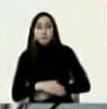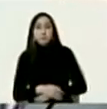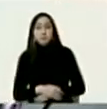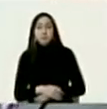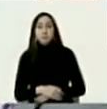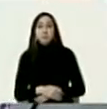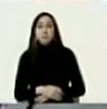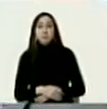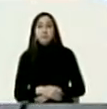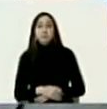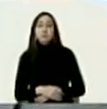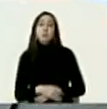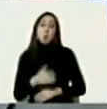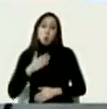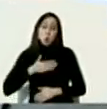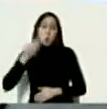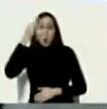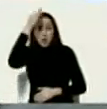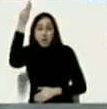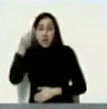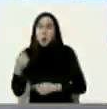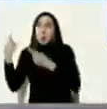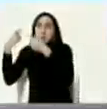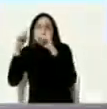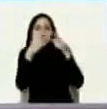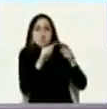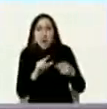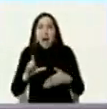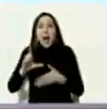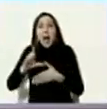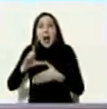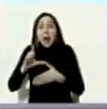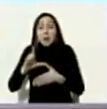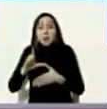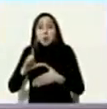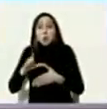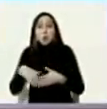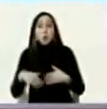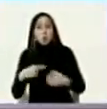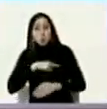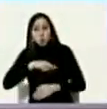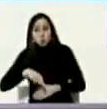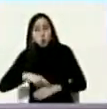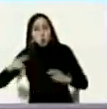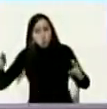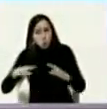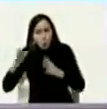y creo que en la diversidad de América Latina vamos reencontrando el camino unionista